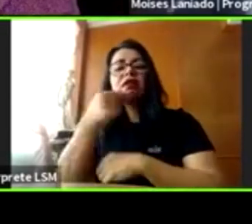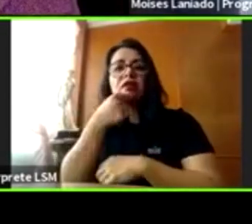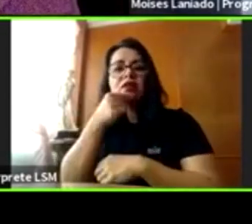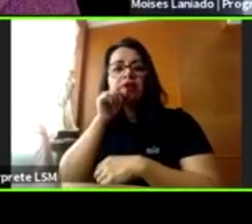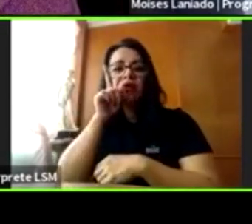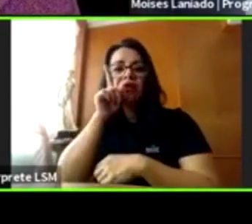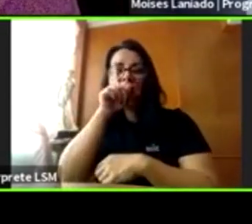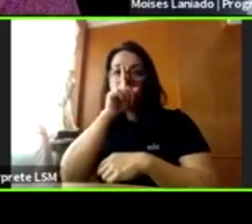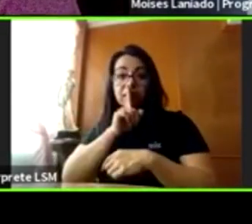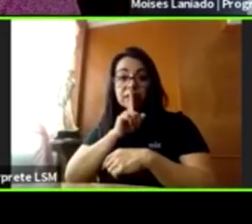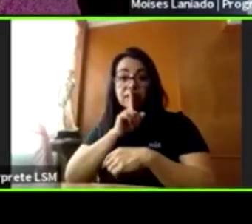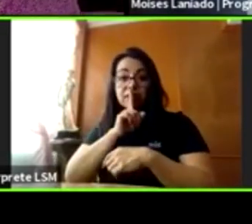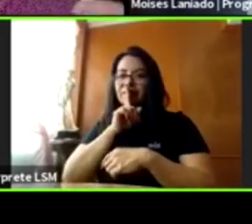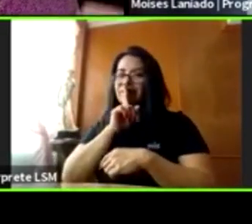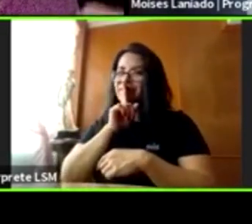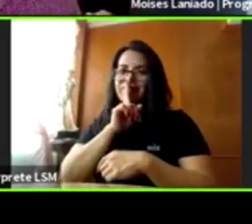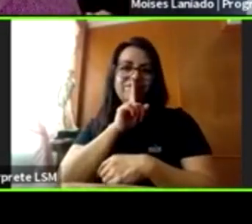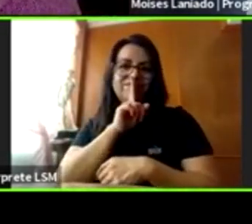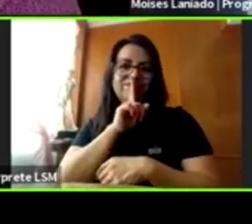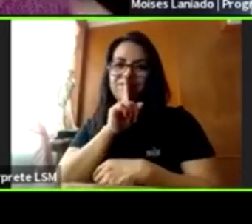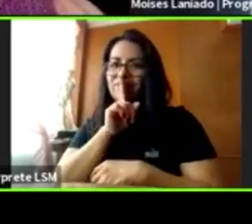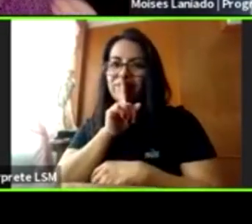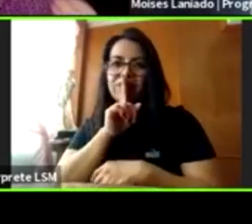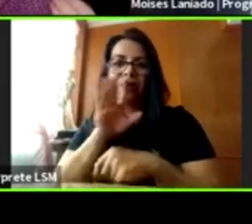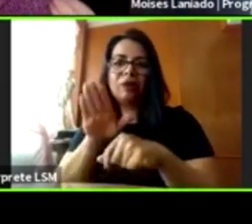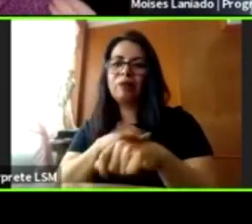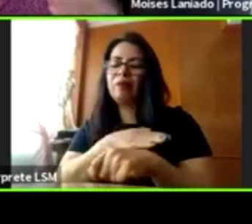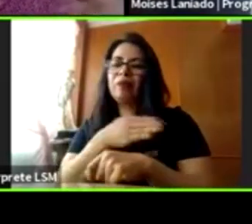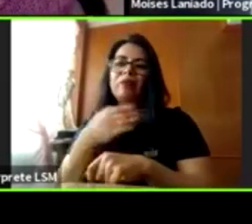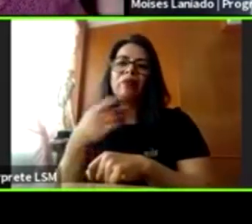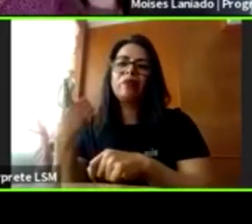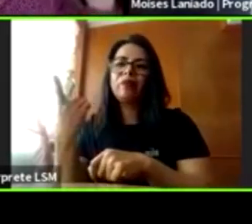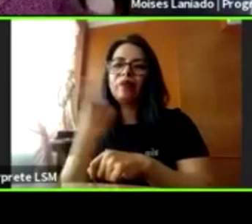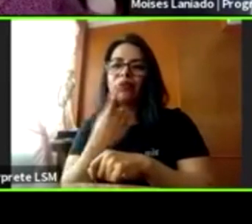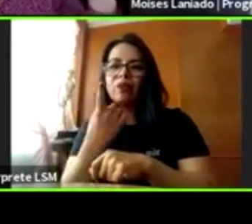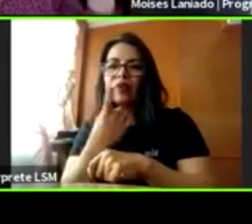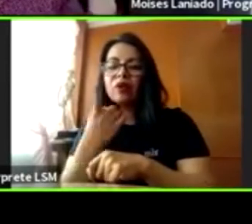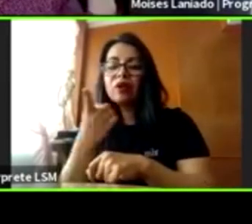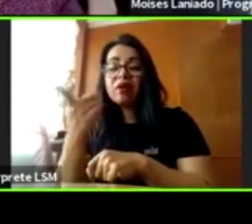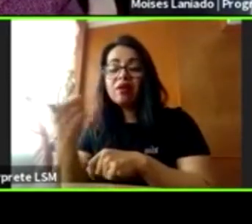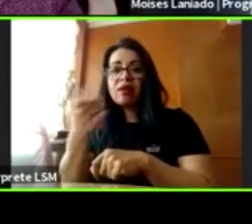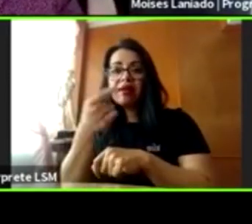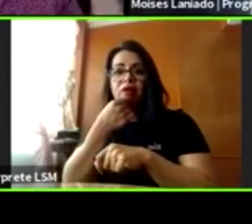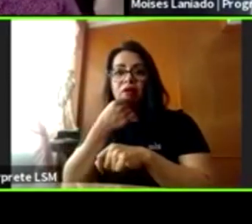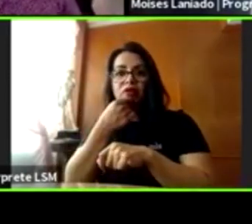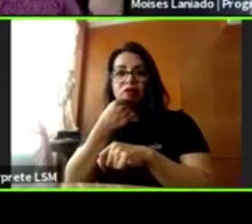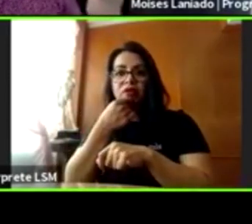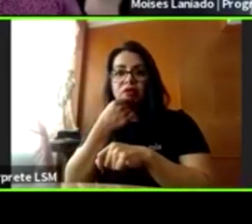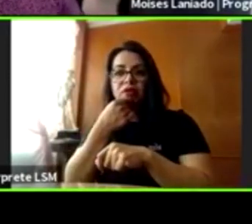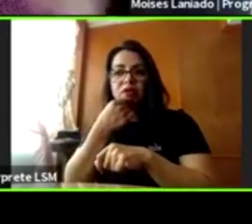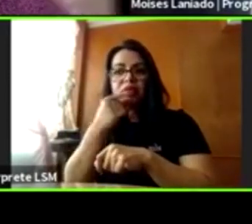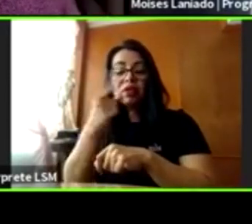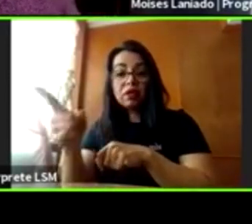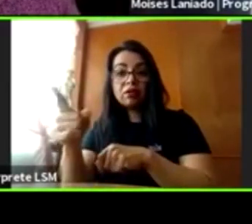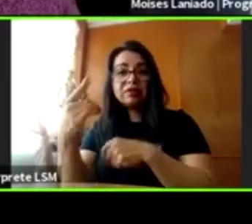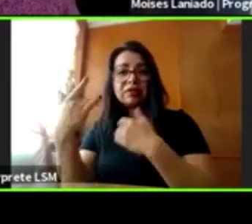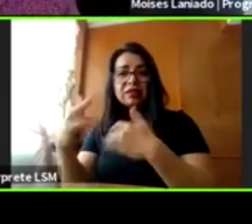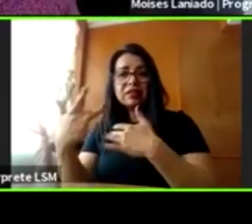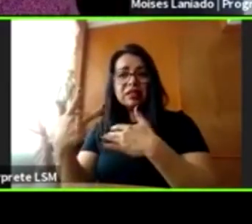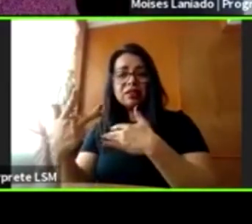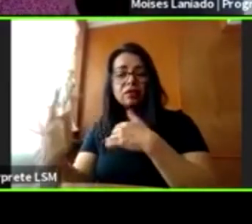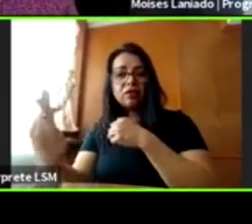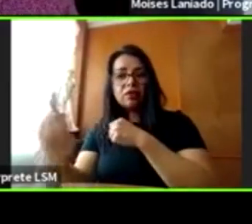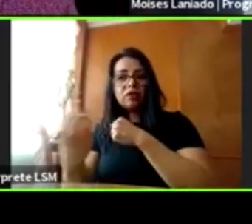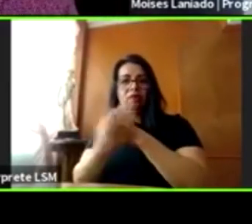tratamiento porque las víctimas también, ellas mismas, en su mente se están defendiendo del dolor y quieren negarlo.